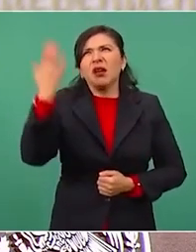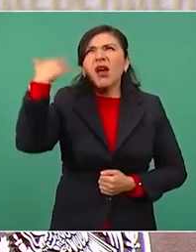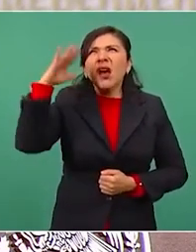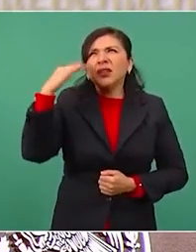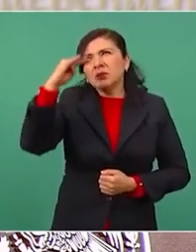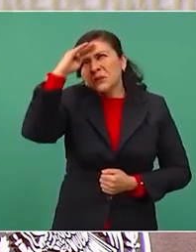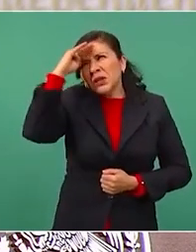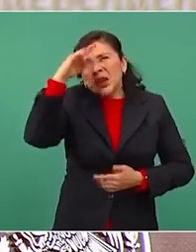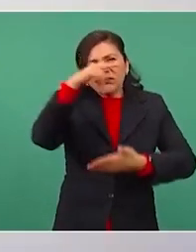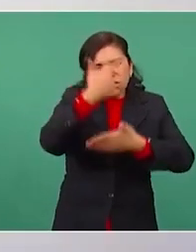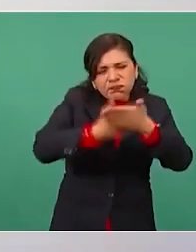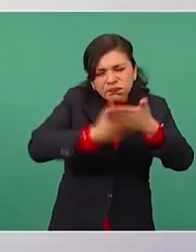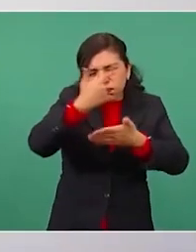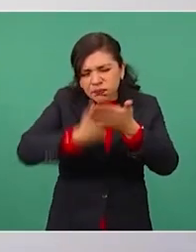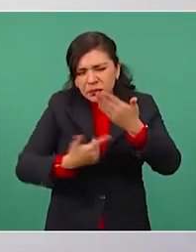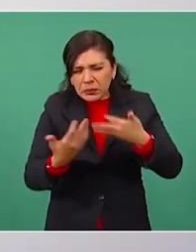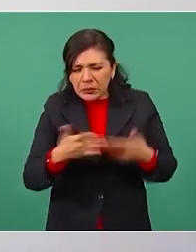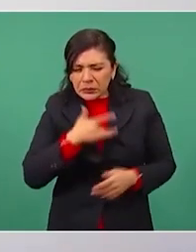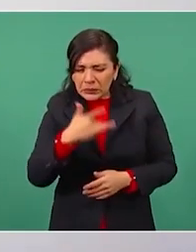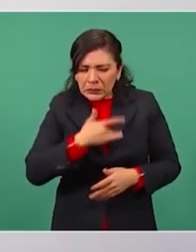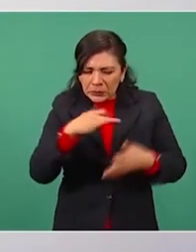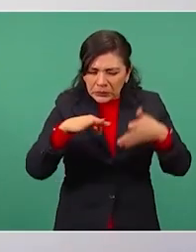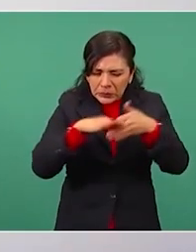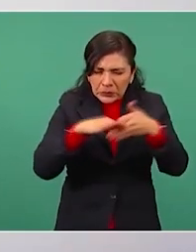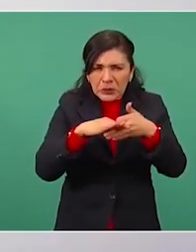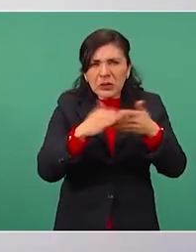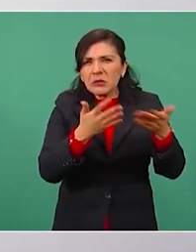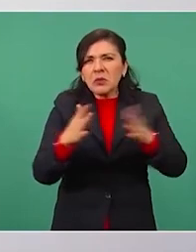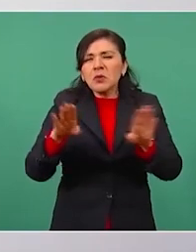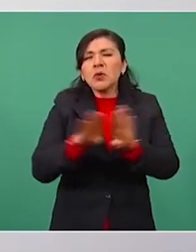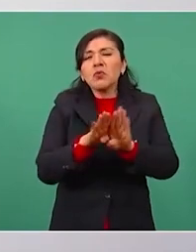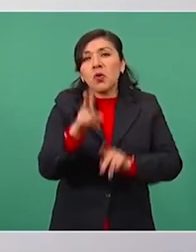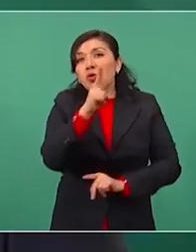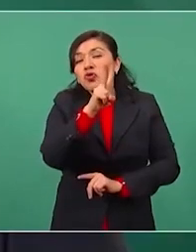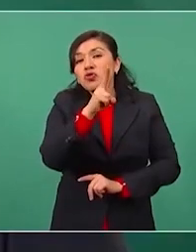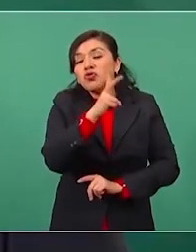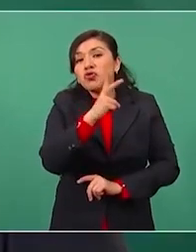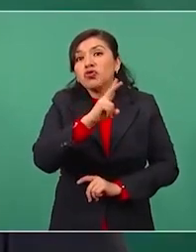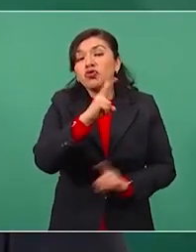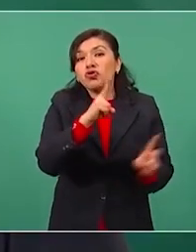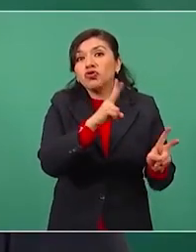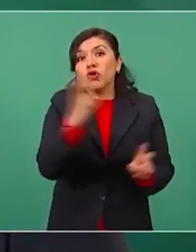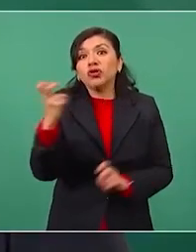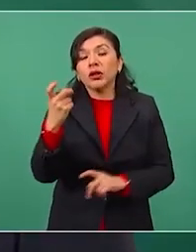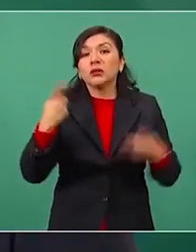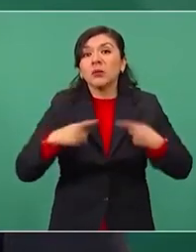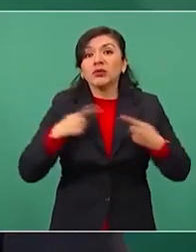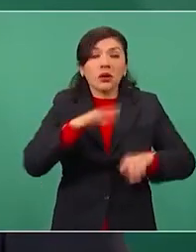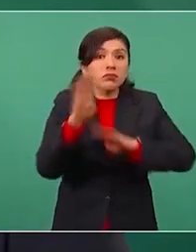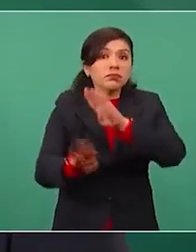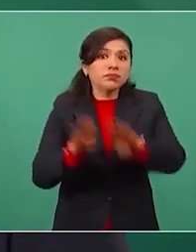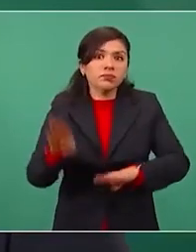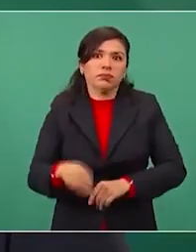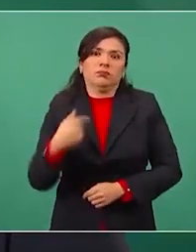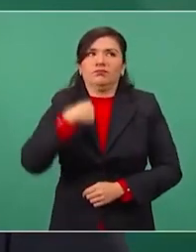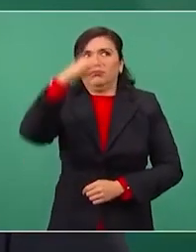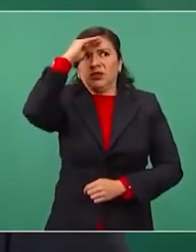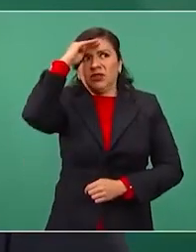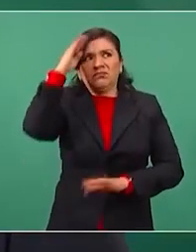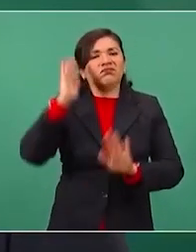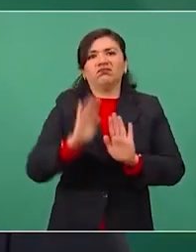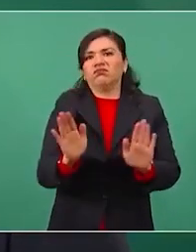cálculo de que podían haber más de 200 muertos y tomamos la decisión